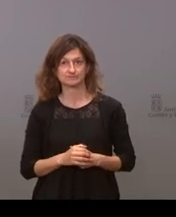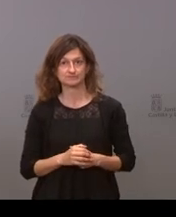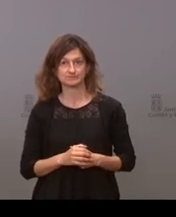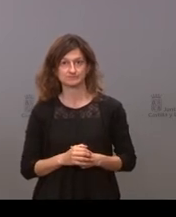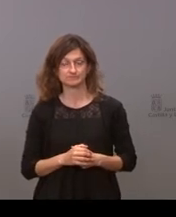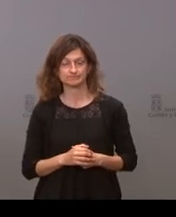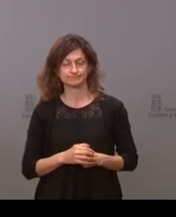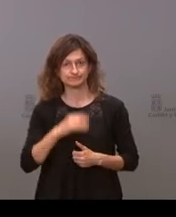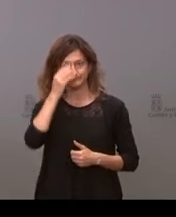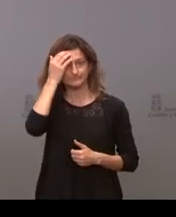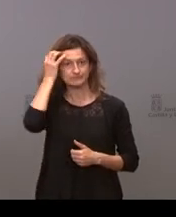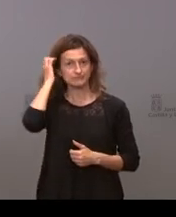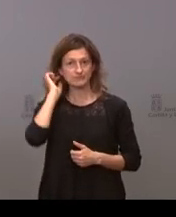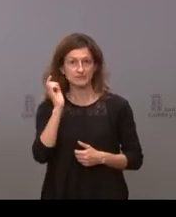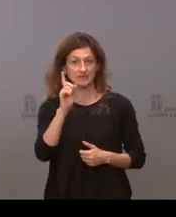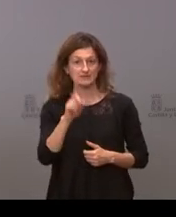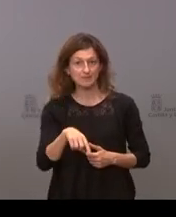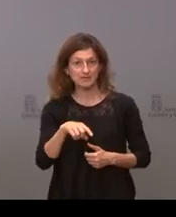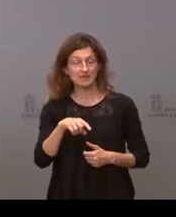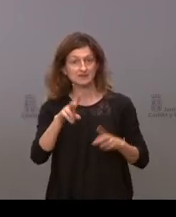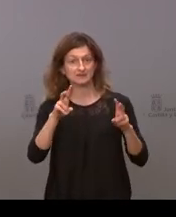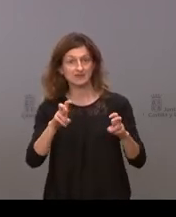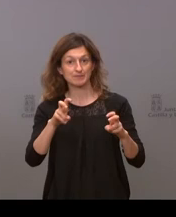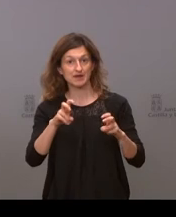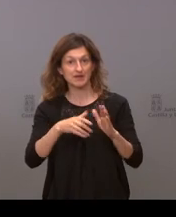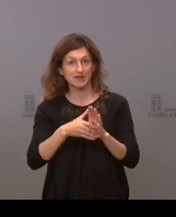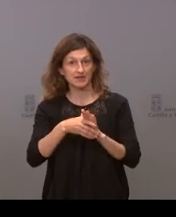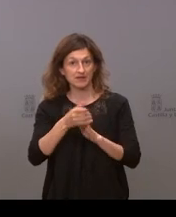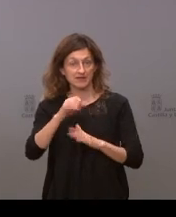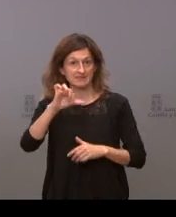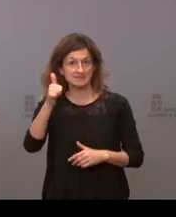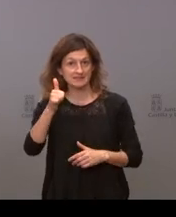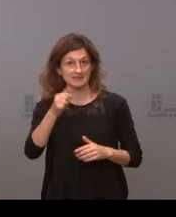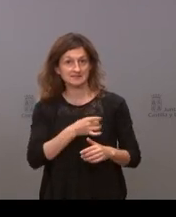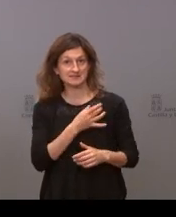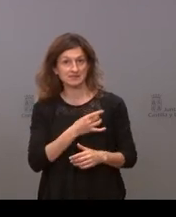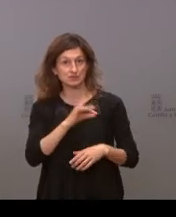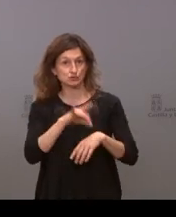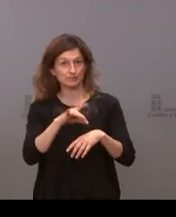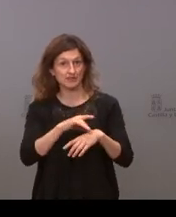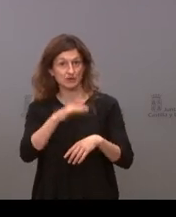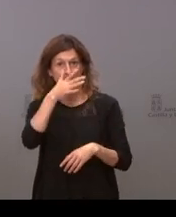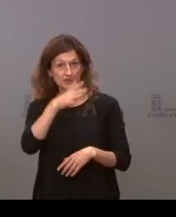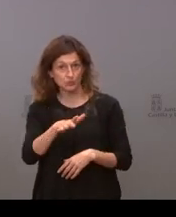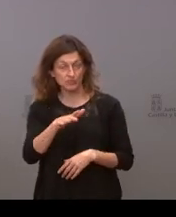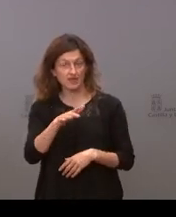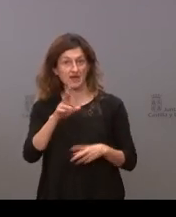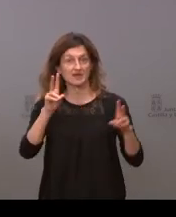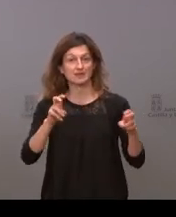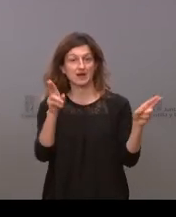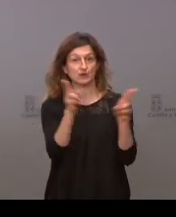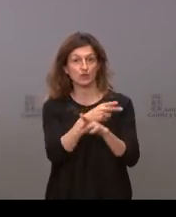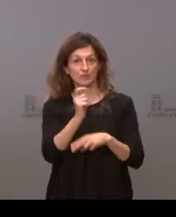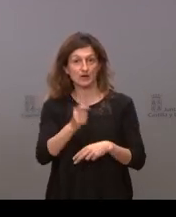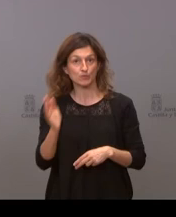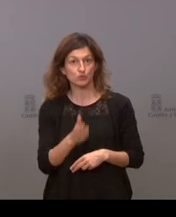quería preguntarle por la denuncia que ha hecho la Confederación Estatal de Sindicatos Médicos sobre la anulación del pago de